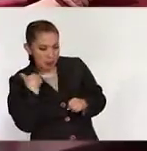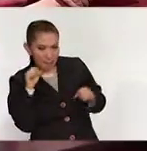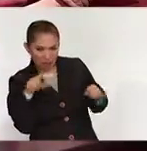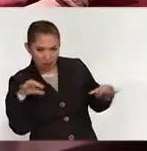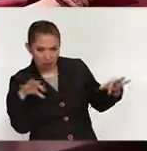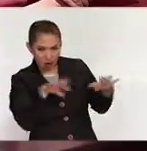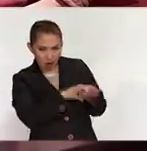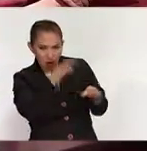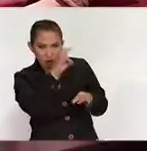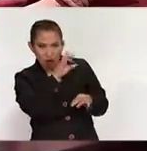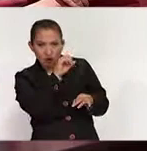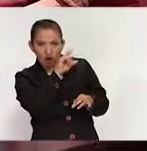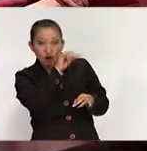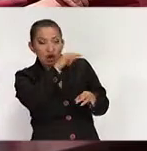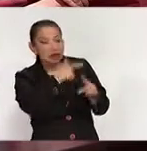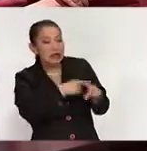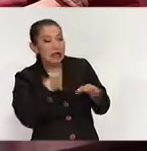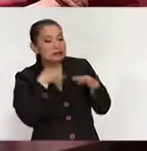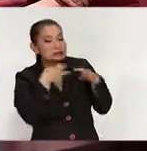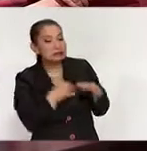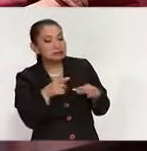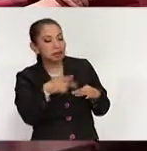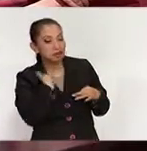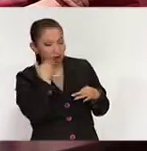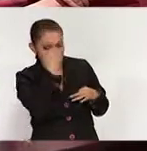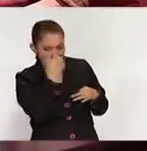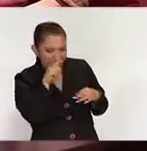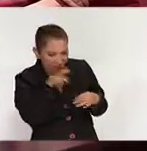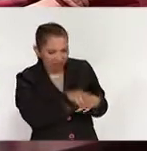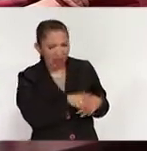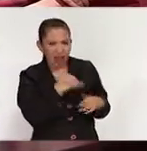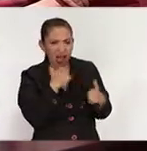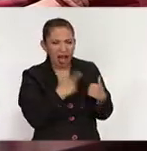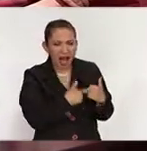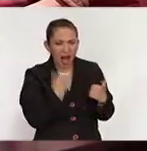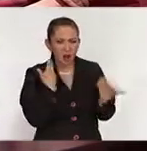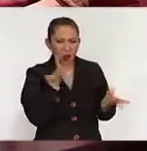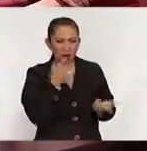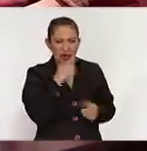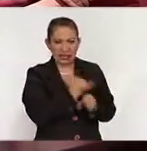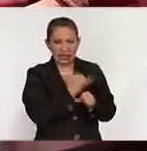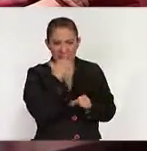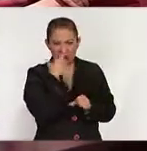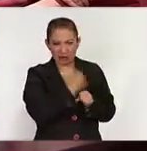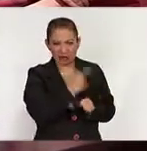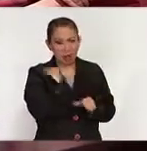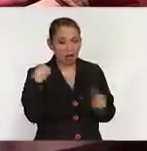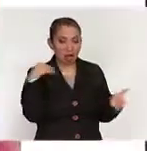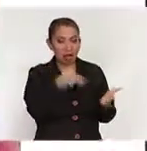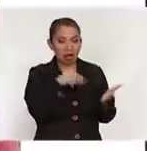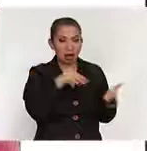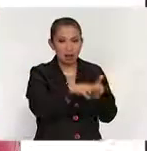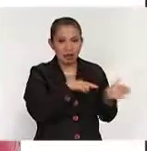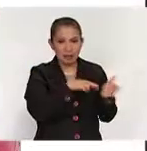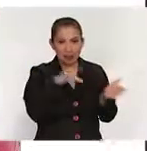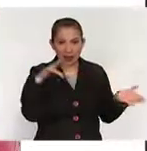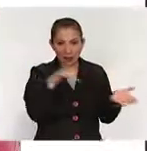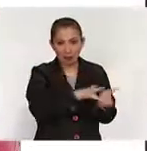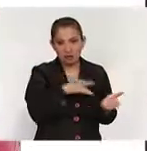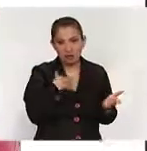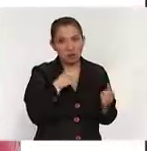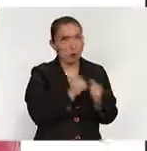conforme a los folios quiénes eran los brigadistas que estaban teniendo una actuación irresponsable de estar subiendo firmas de apoyo